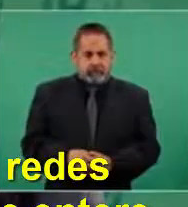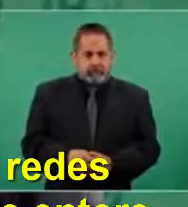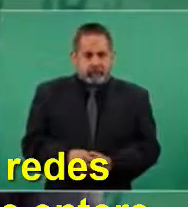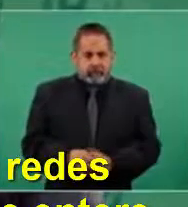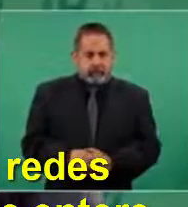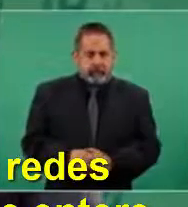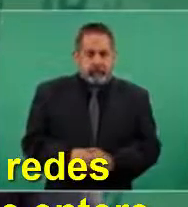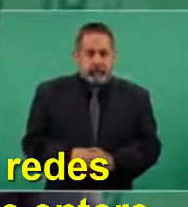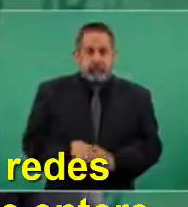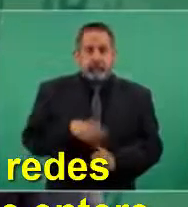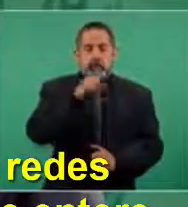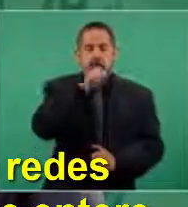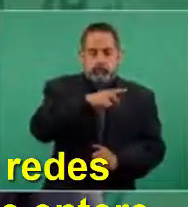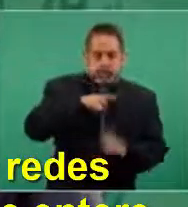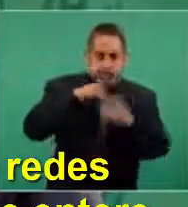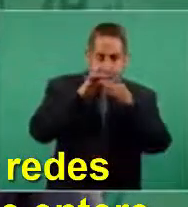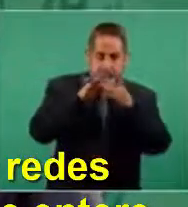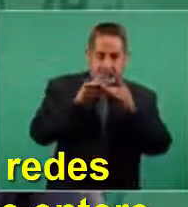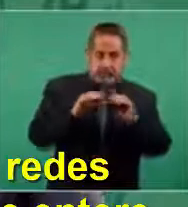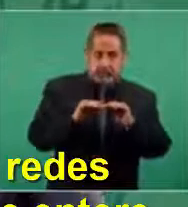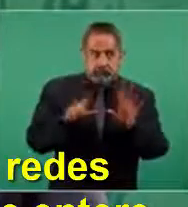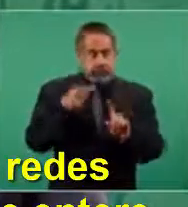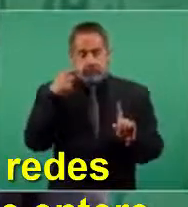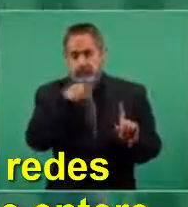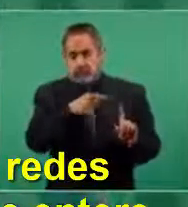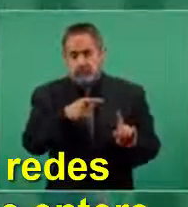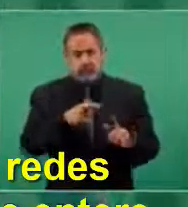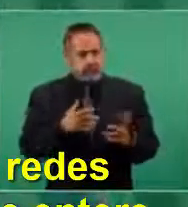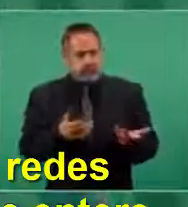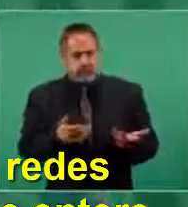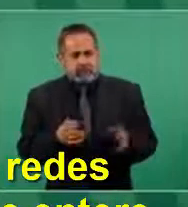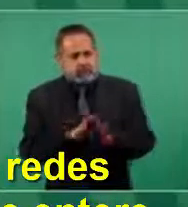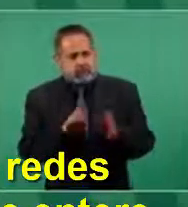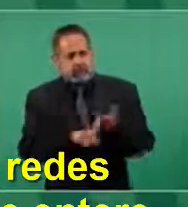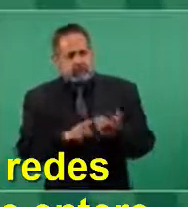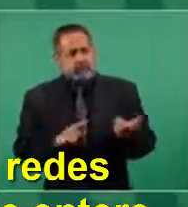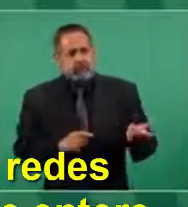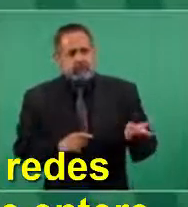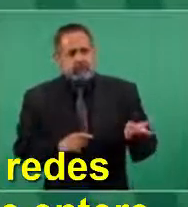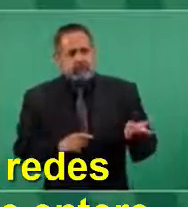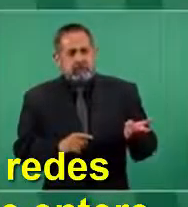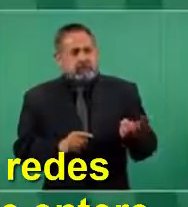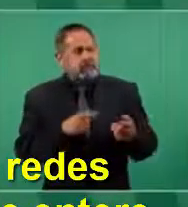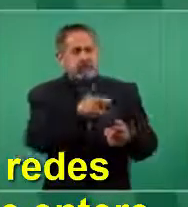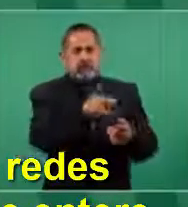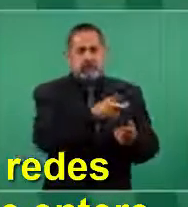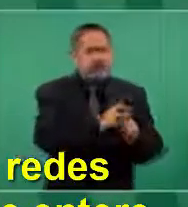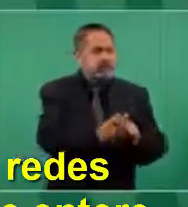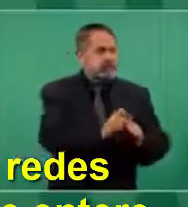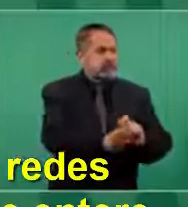Ahí tendrían que aclarar a quién le han entregado ese dinero